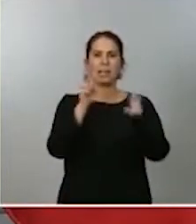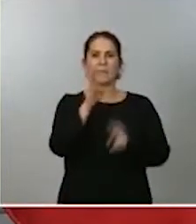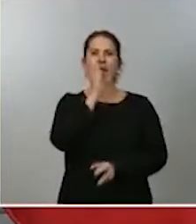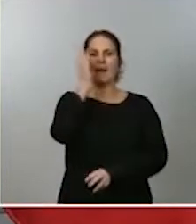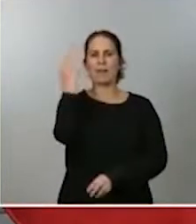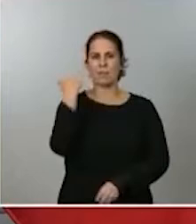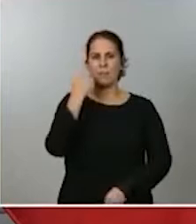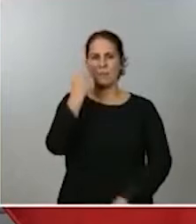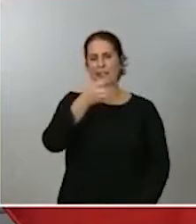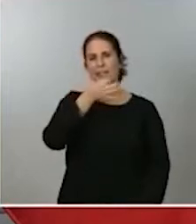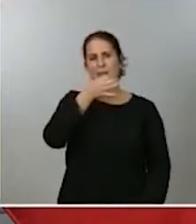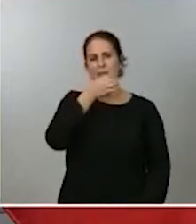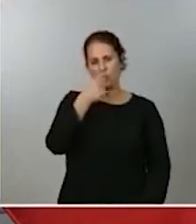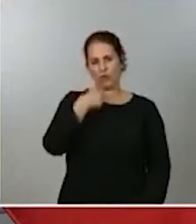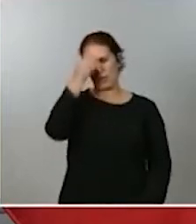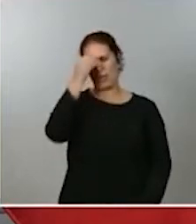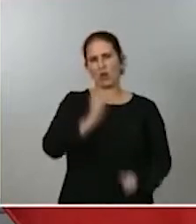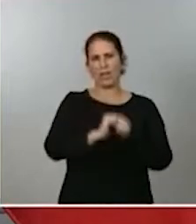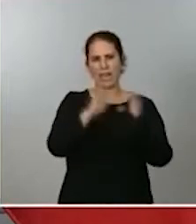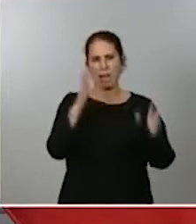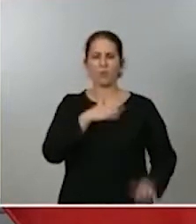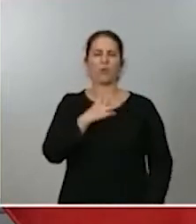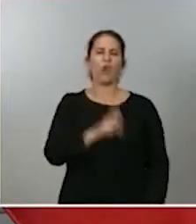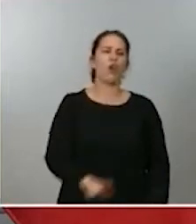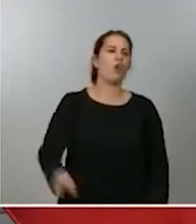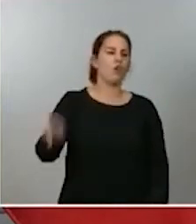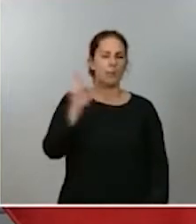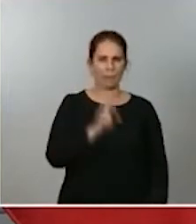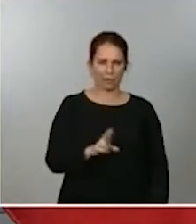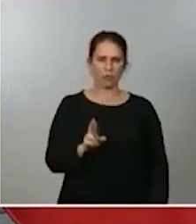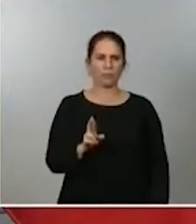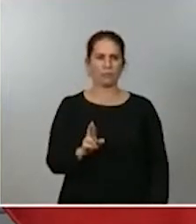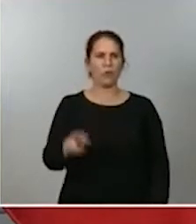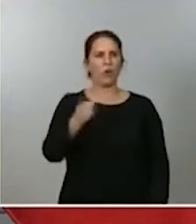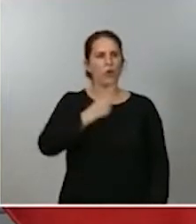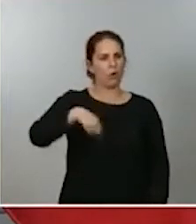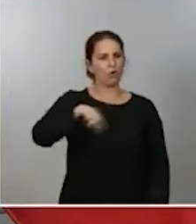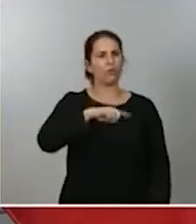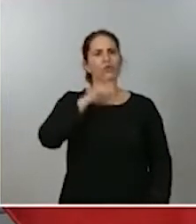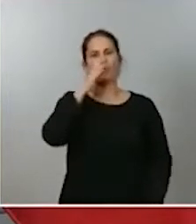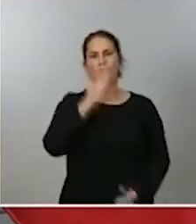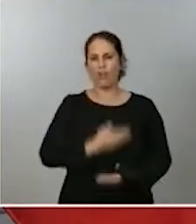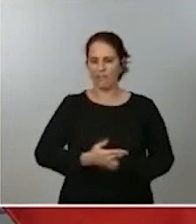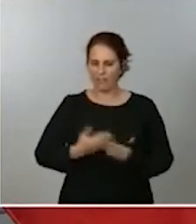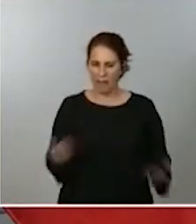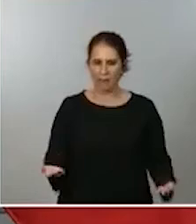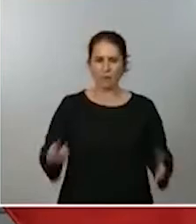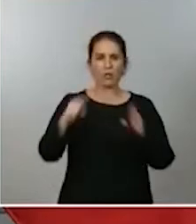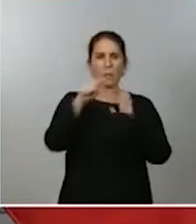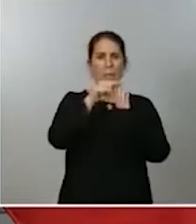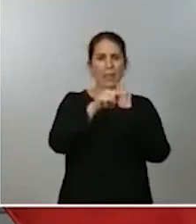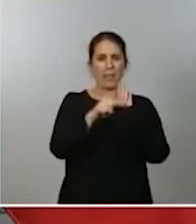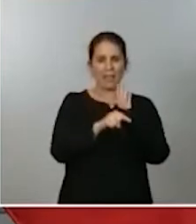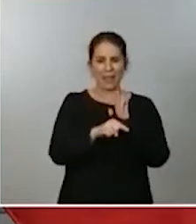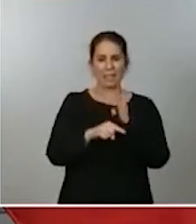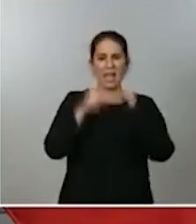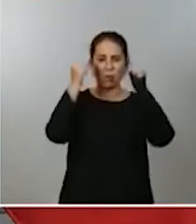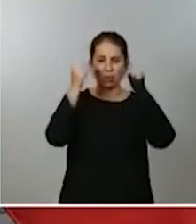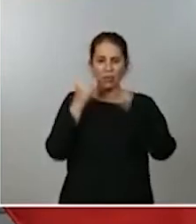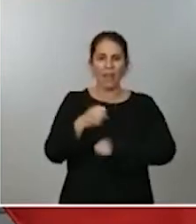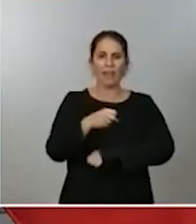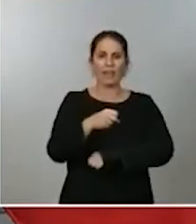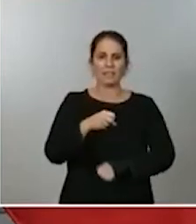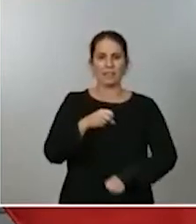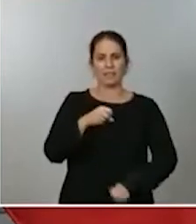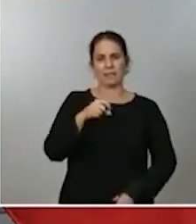intervención, pero, lo repito, nosotros confiamos en que las medidas que se han adoptado por parte de las autoridades delegadas, por